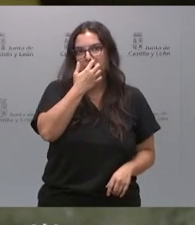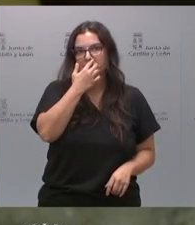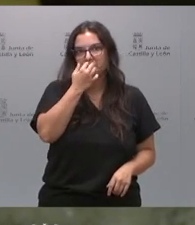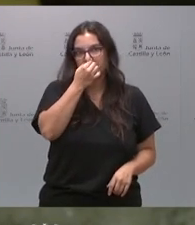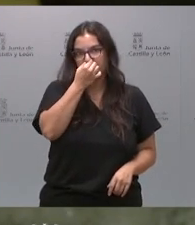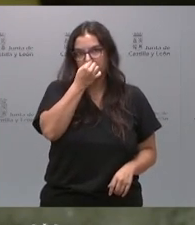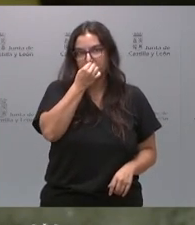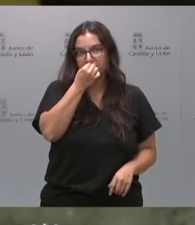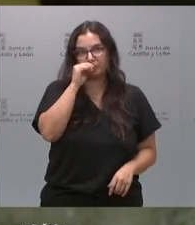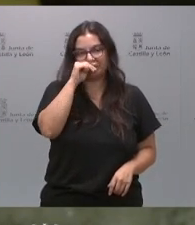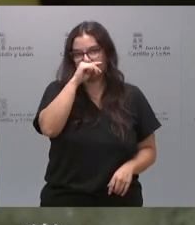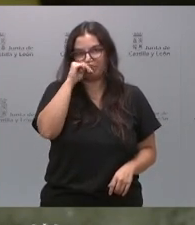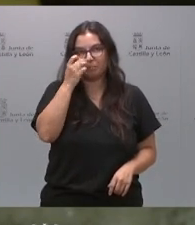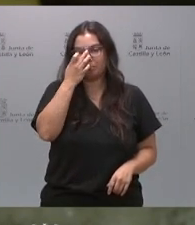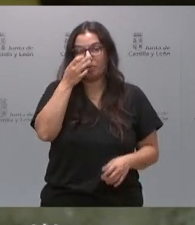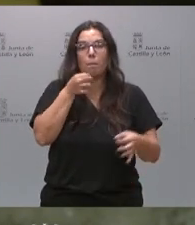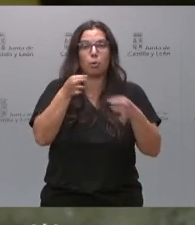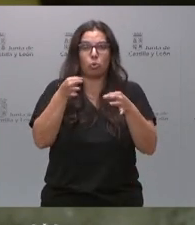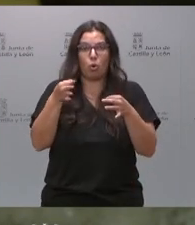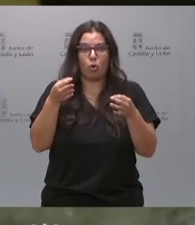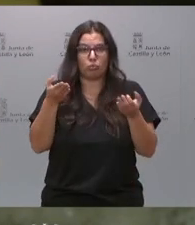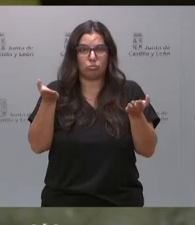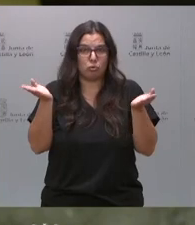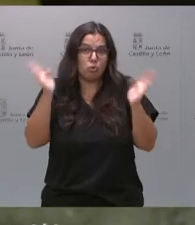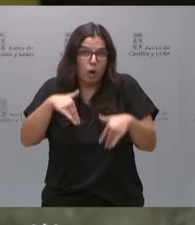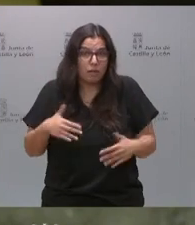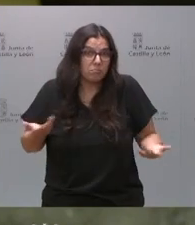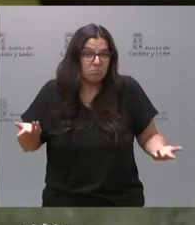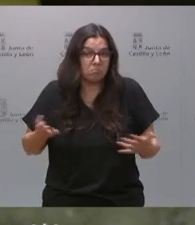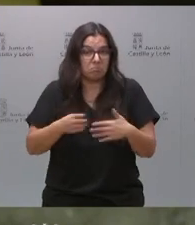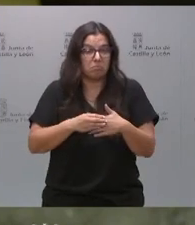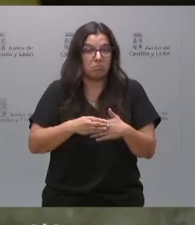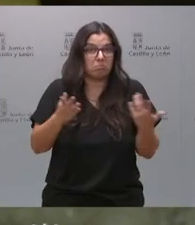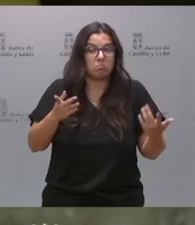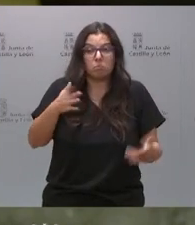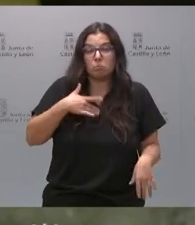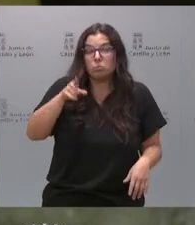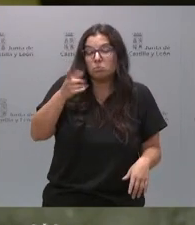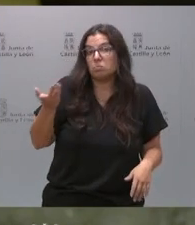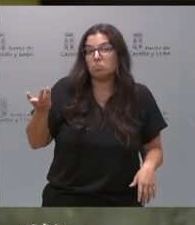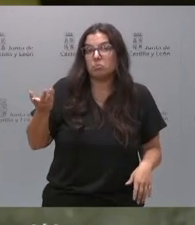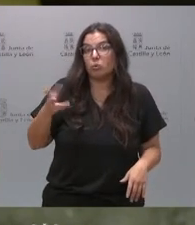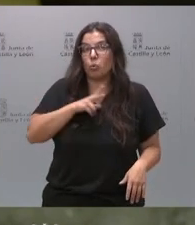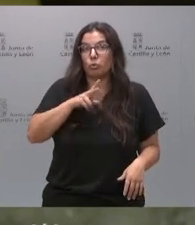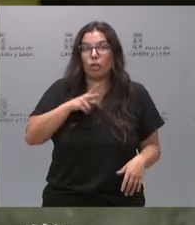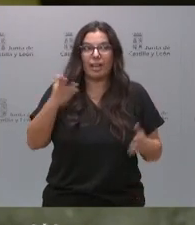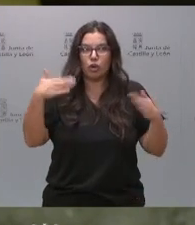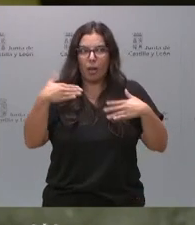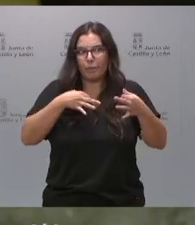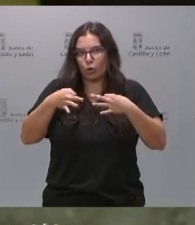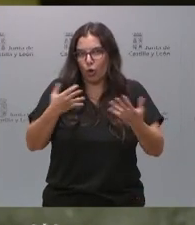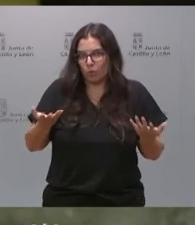protocolo no existe salvo que usted lo quiero decir no existe el